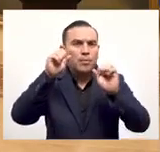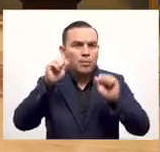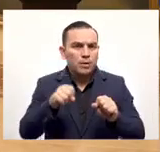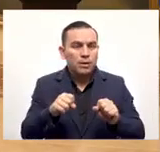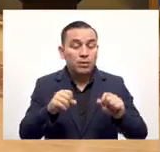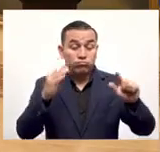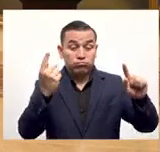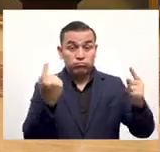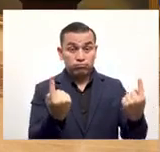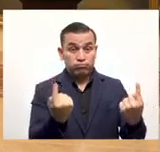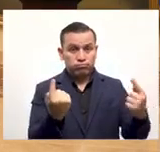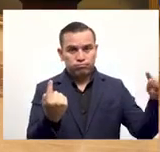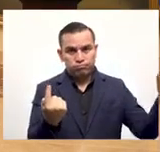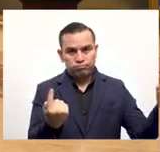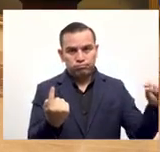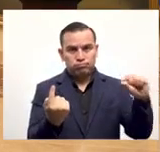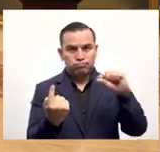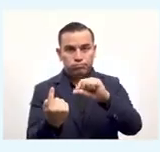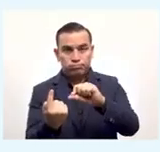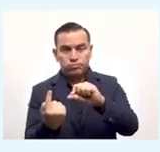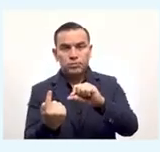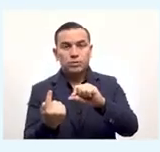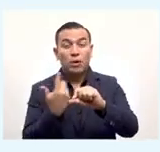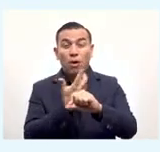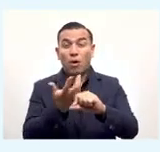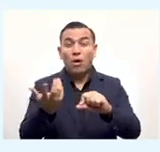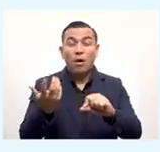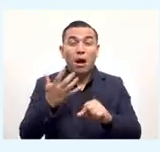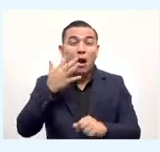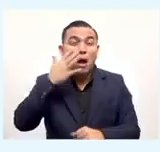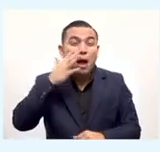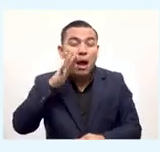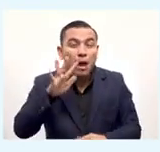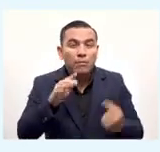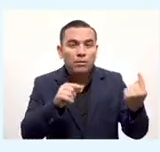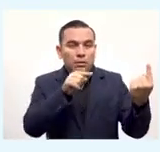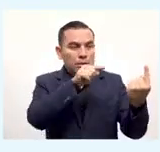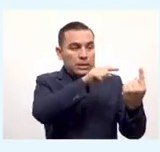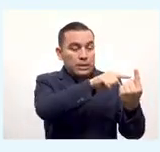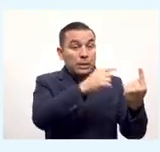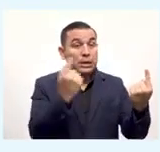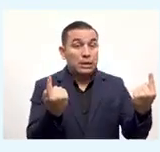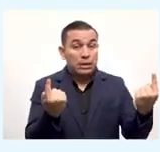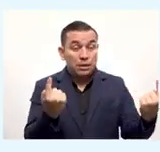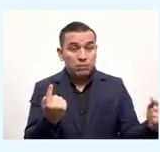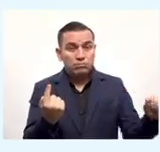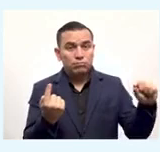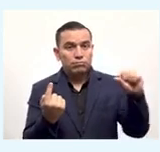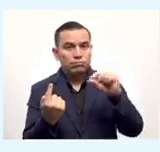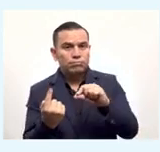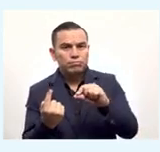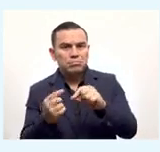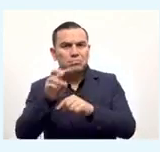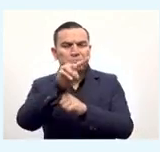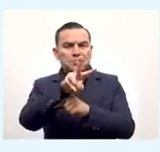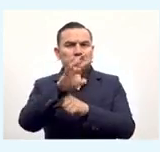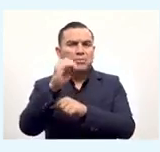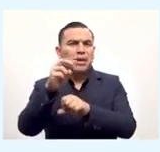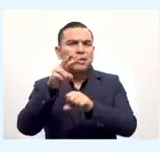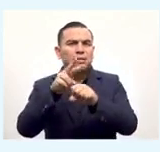capacidad de que pueda enviarle le damos un ejemplo si el que envía la remesa quiere enviarle una remesa de